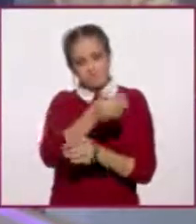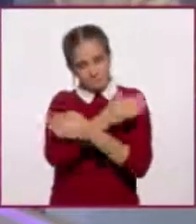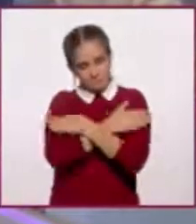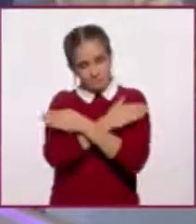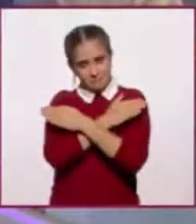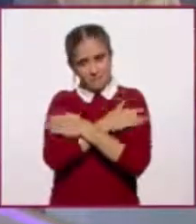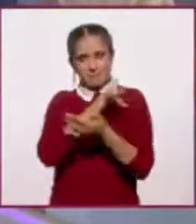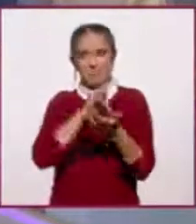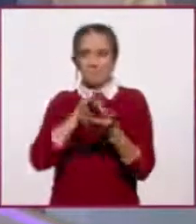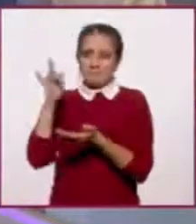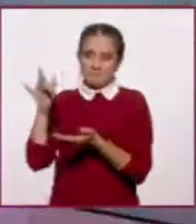felicidad. Igualmente, igualmente.